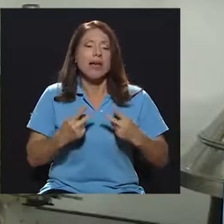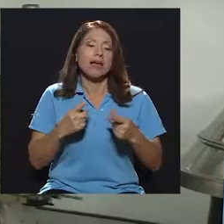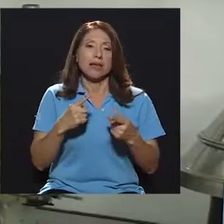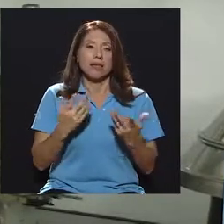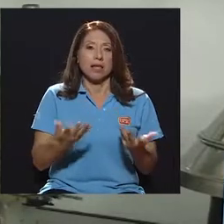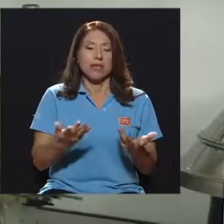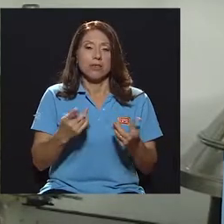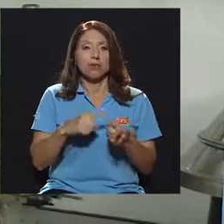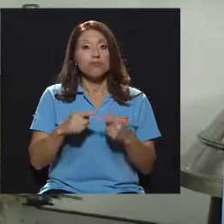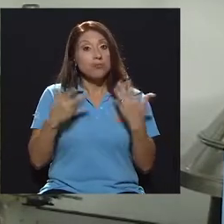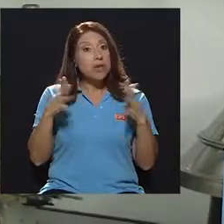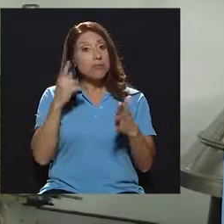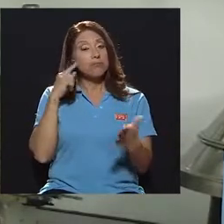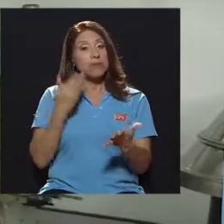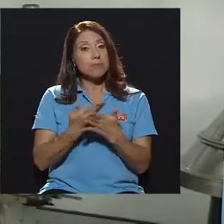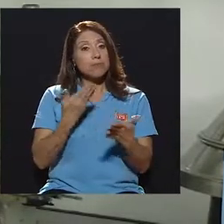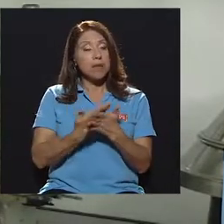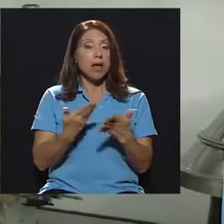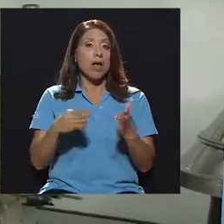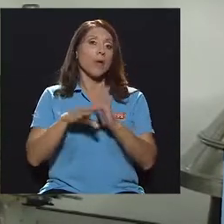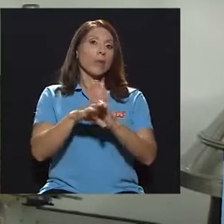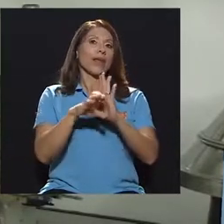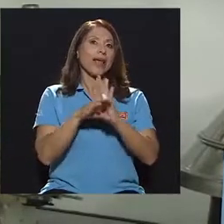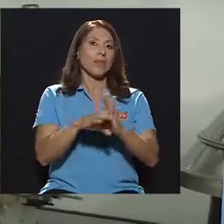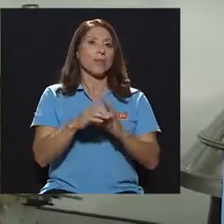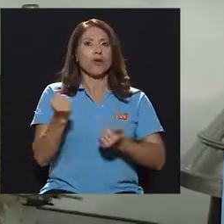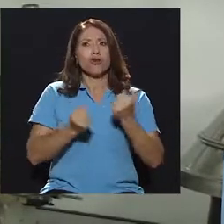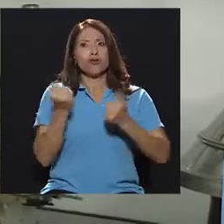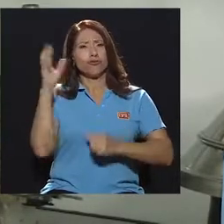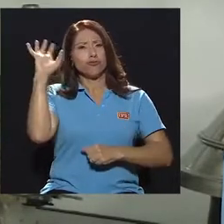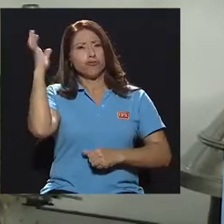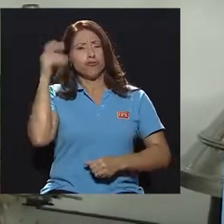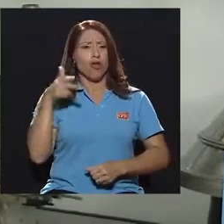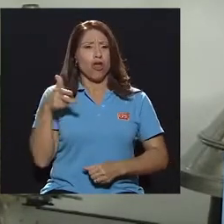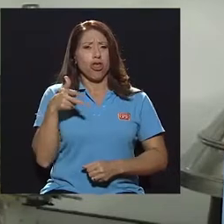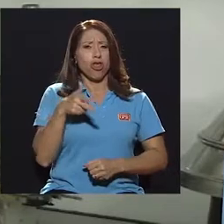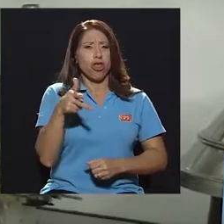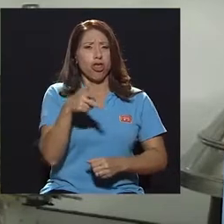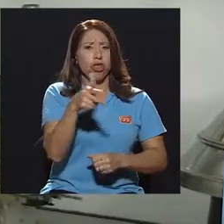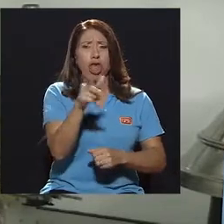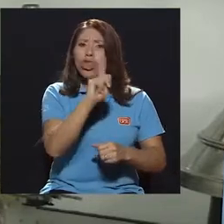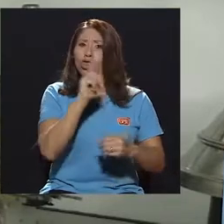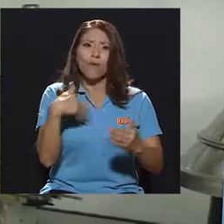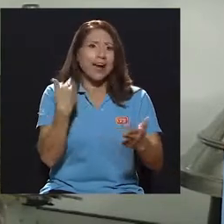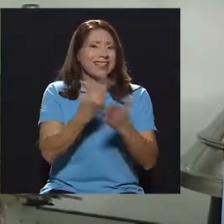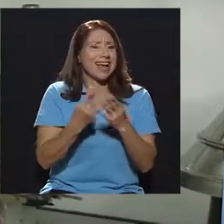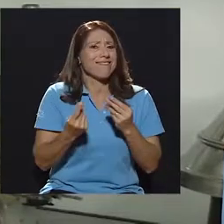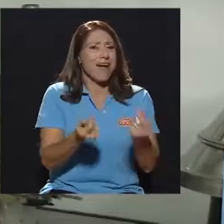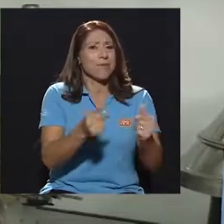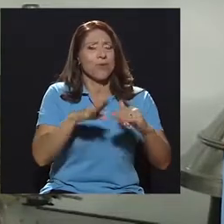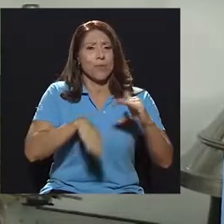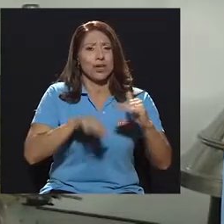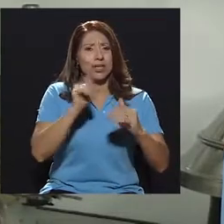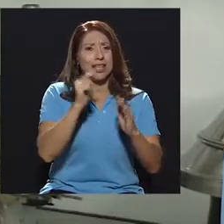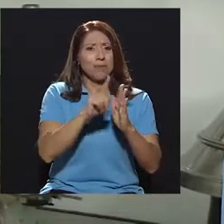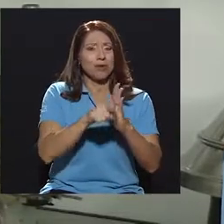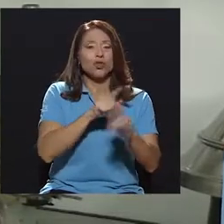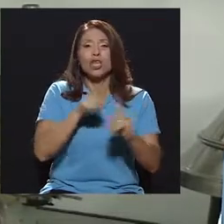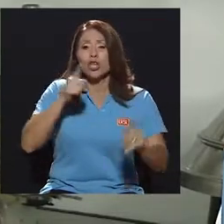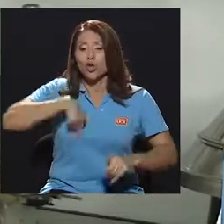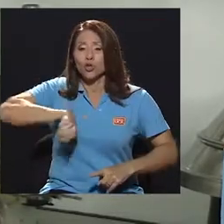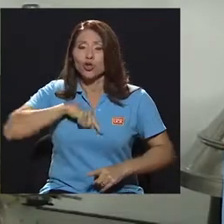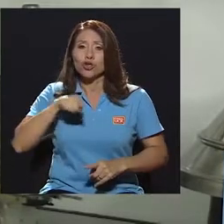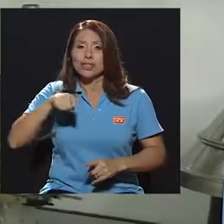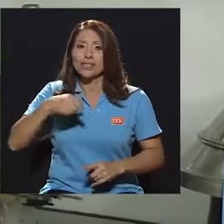se ha demostrado, los cuerpos de socorro no van a durar menos de 10 minutos sin llegar y lo que tenemos son 4 minutos apenas para comenzar a dar compresiones. Entonces,